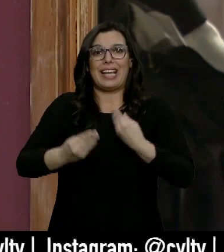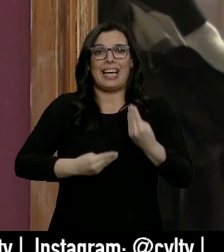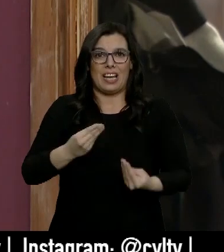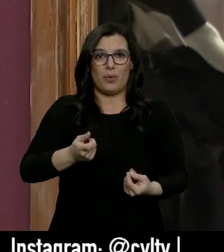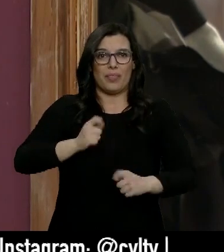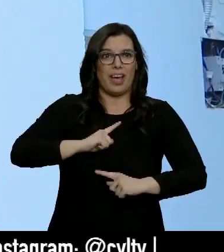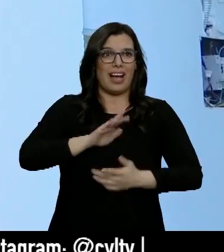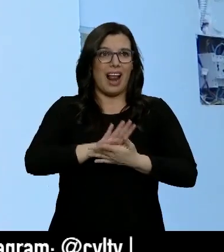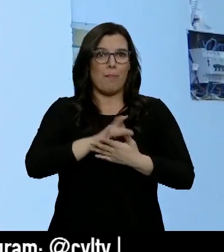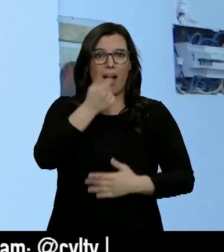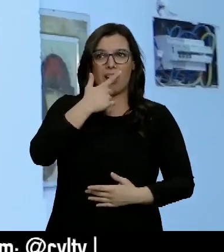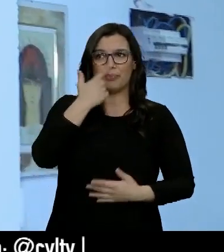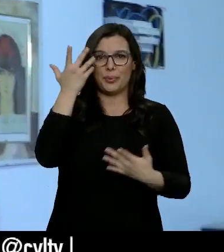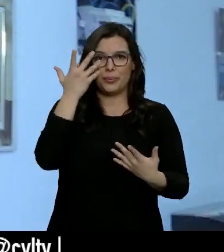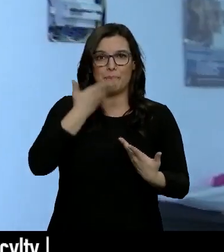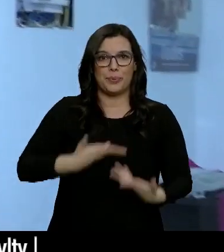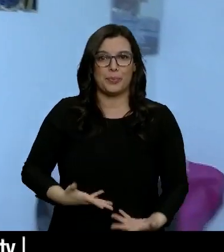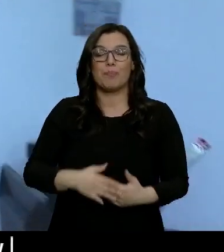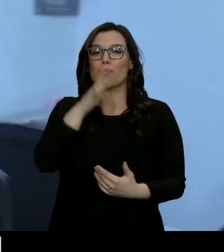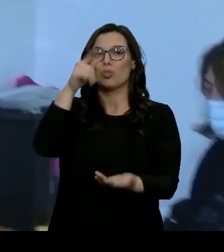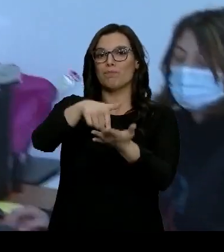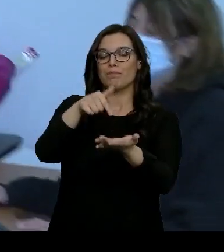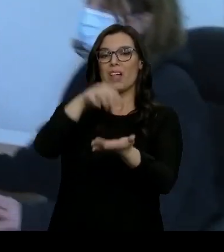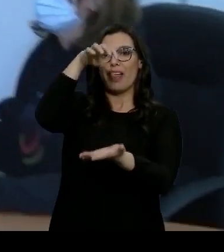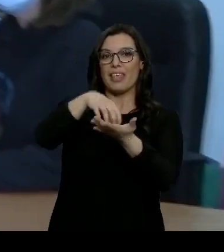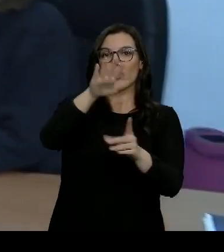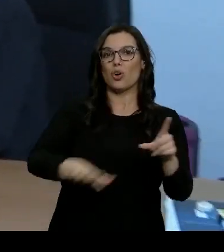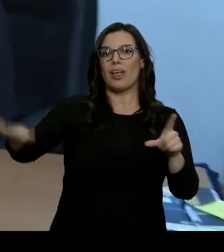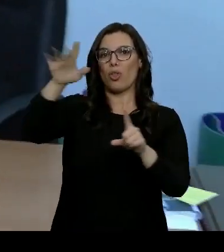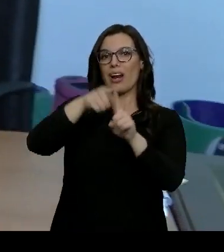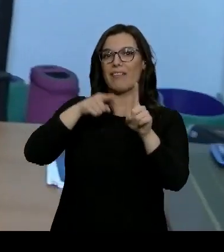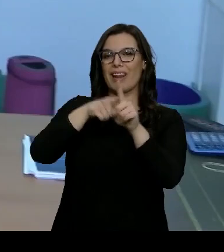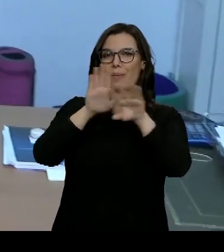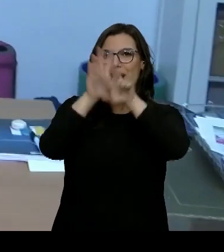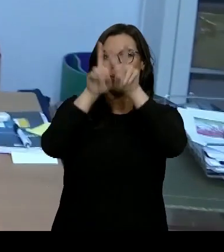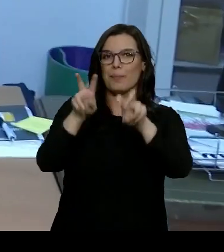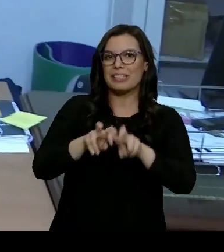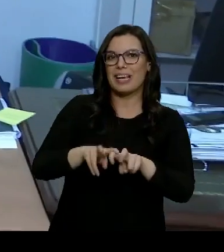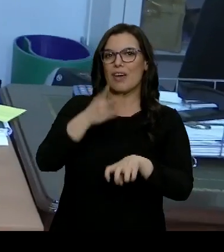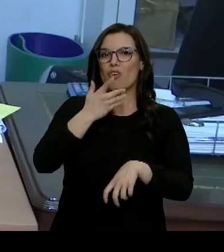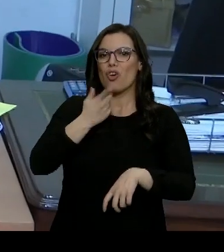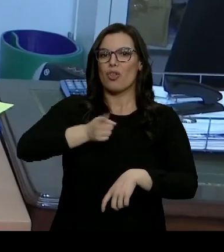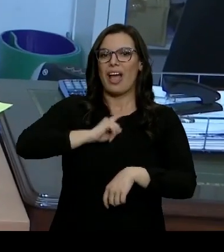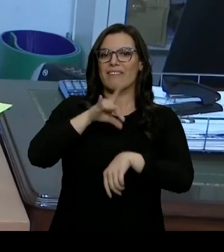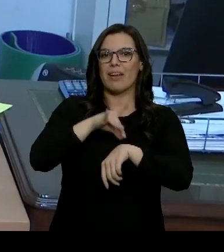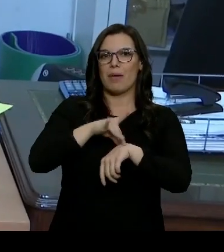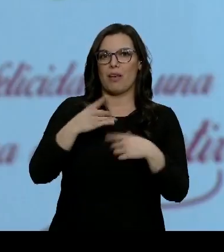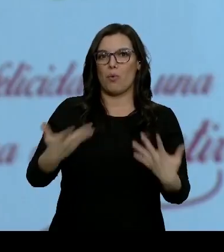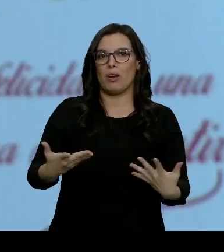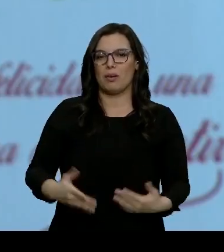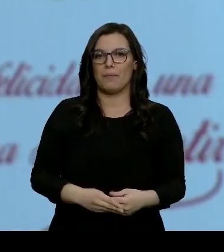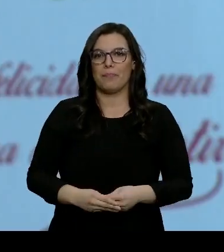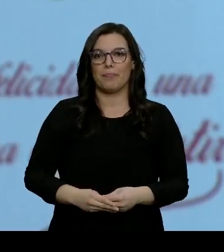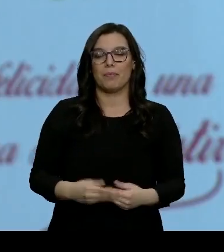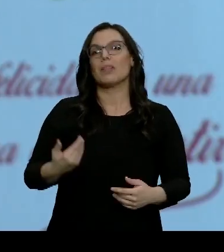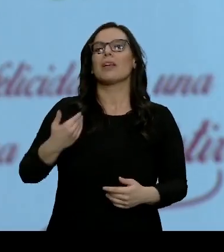darte calmantes. Por eso exigen la creación de un centro nacional de referencia que investigue y conozca su enfermedad. Que por